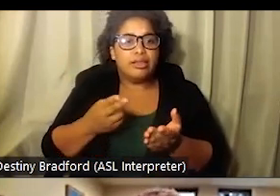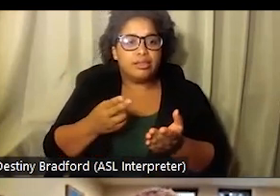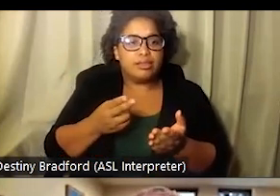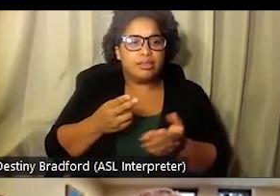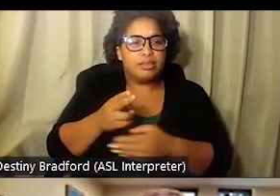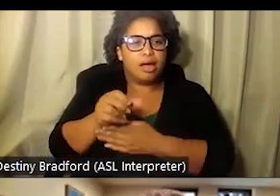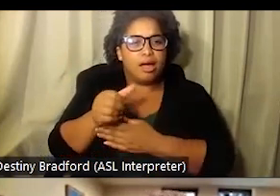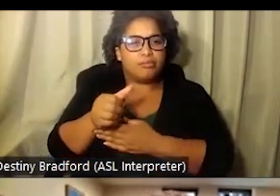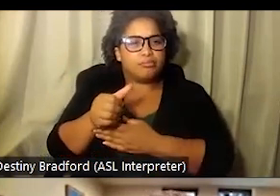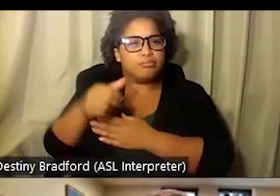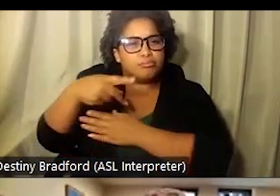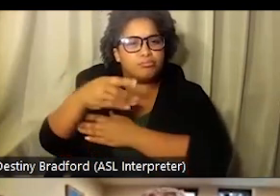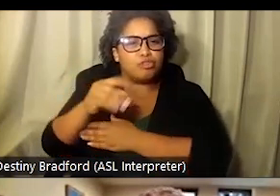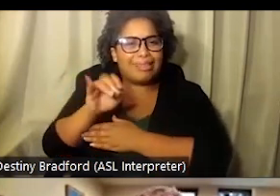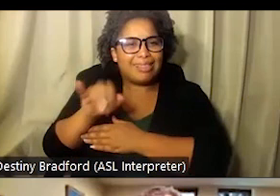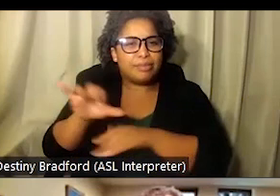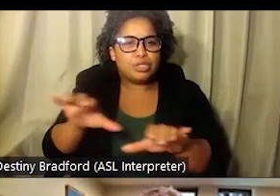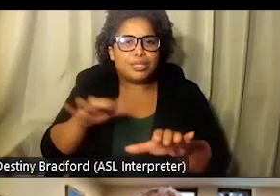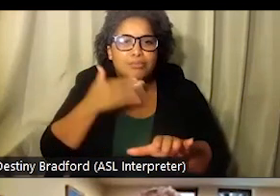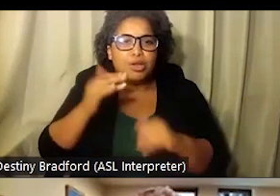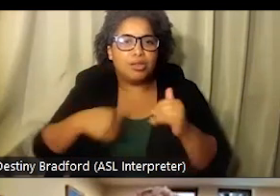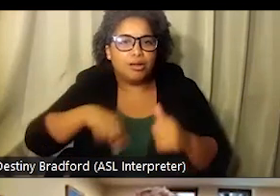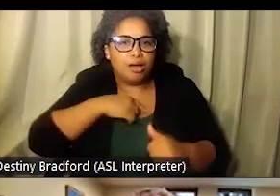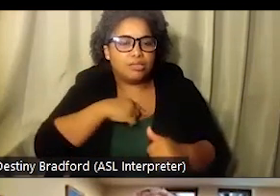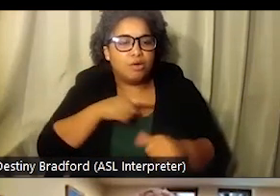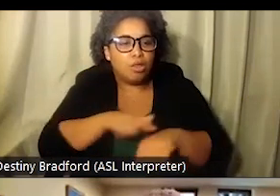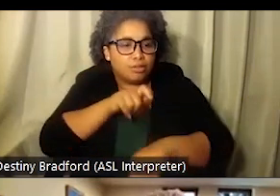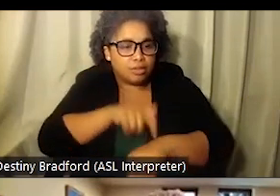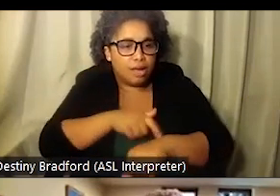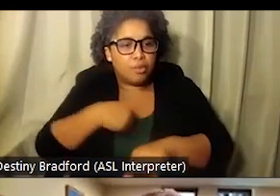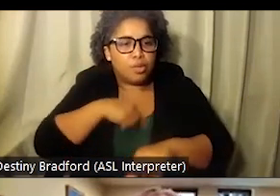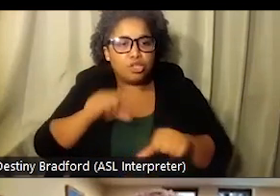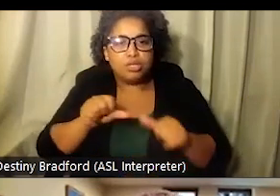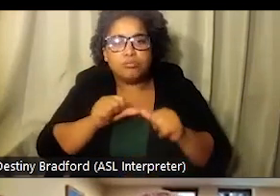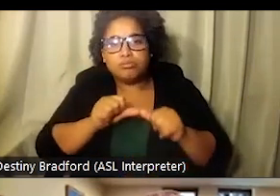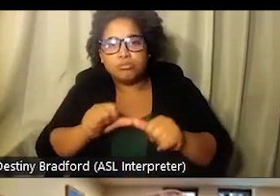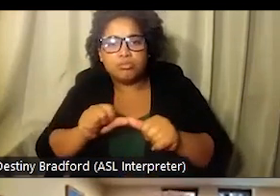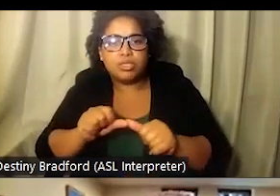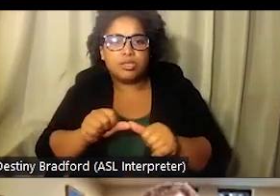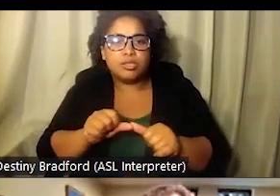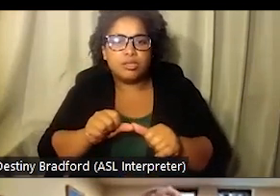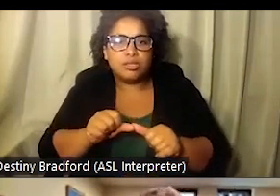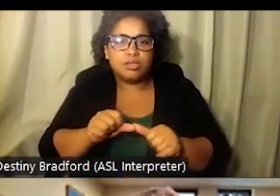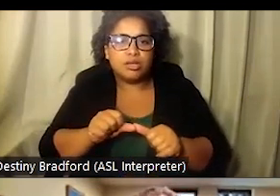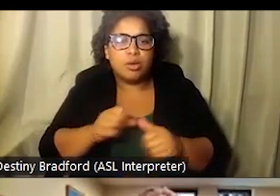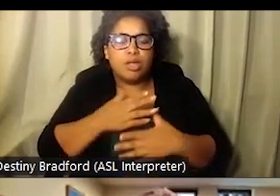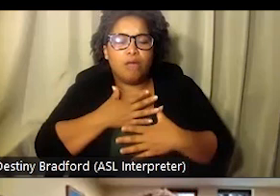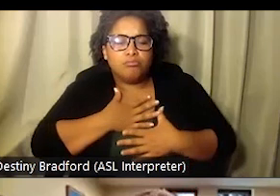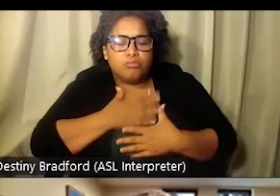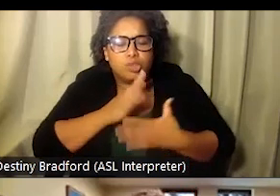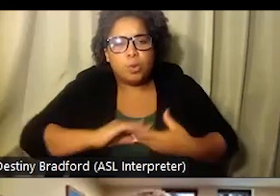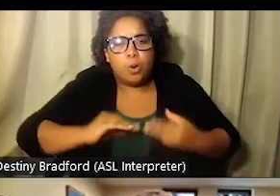Y otras organizaciones han estado haciendo esto por mucho más tiempo que nosotros y aún mejor que nosotros. De hecho, por muchísimo tiempo